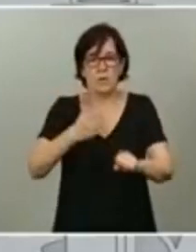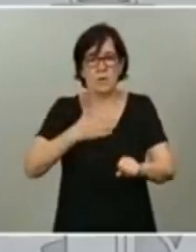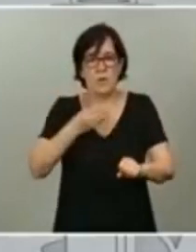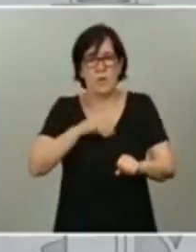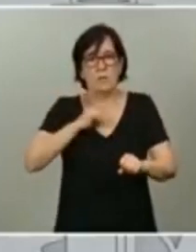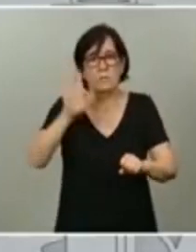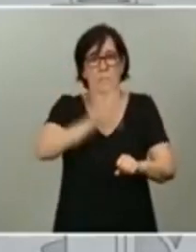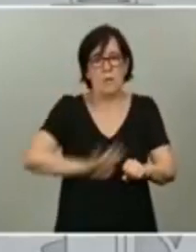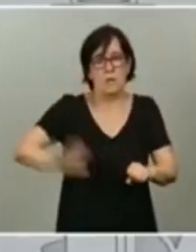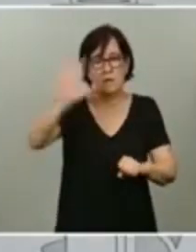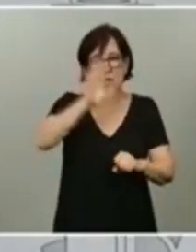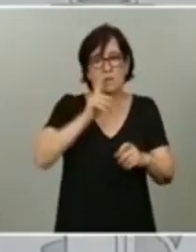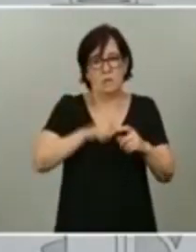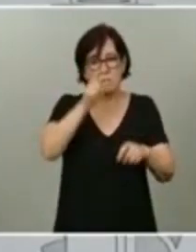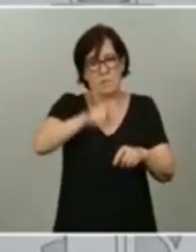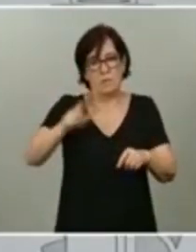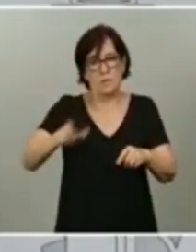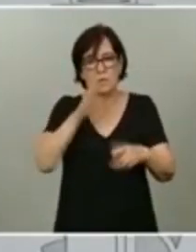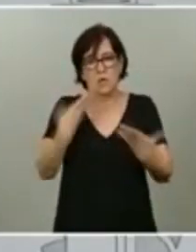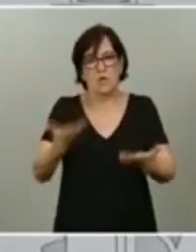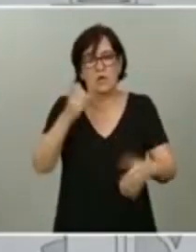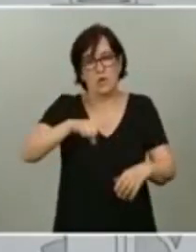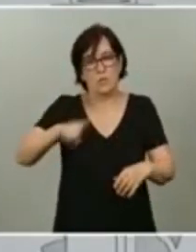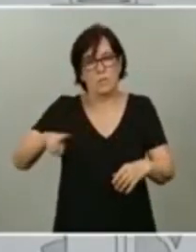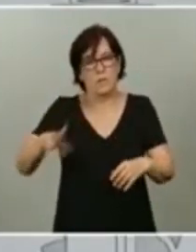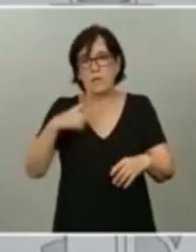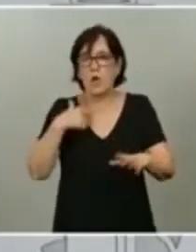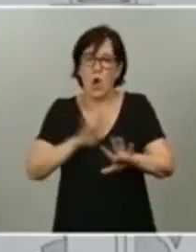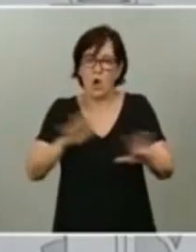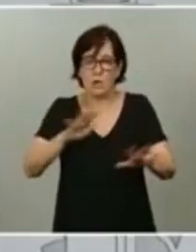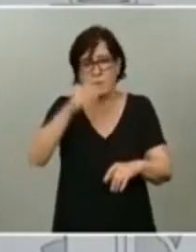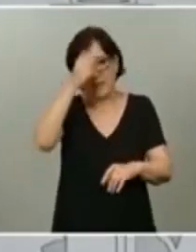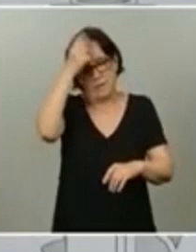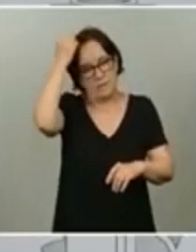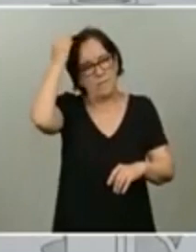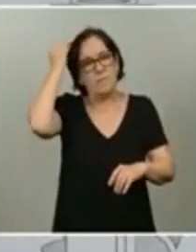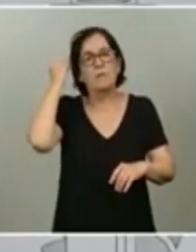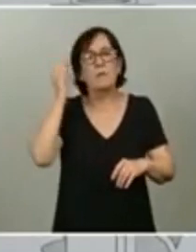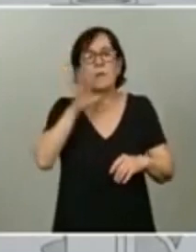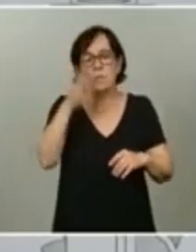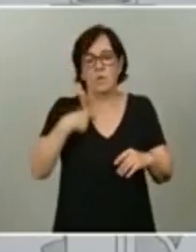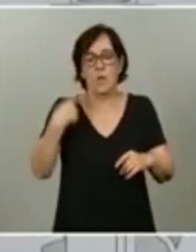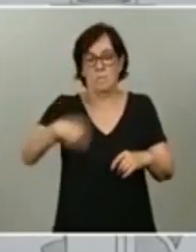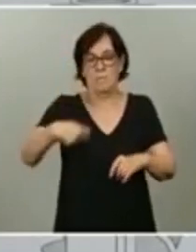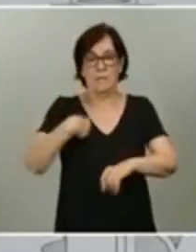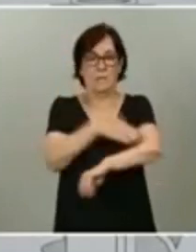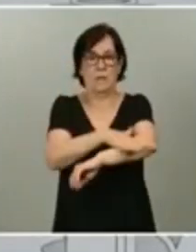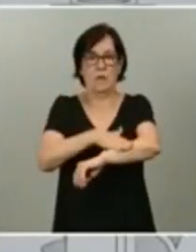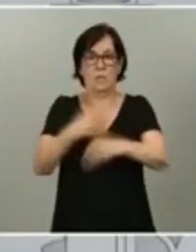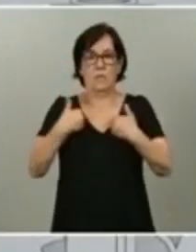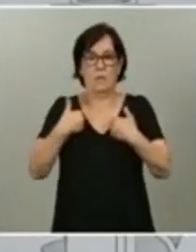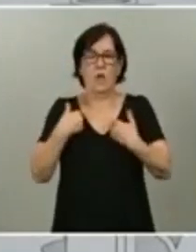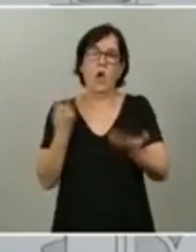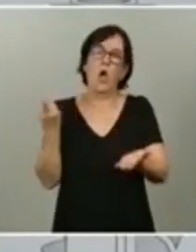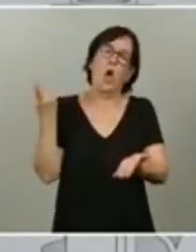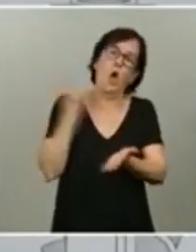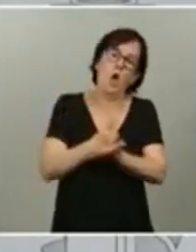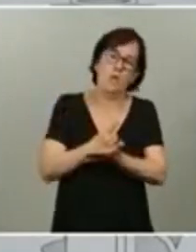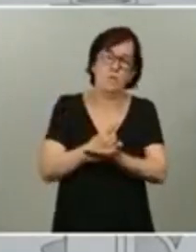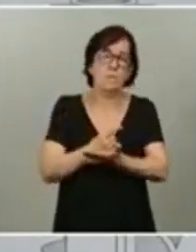de ciudadanos en estos meses tan terribles. Por eso, como presidente del Gobierno, quiero volver a dar las gracias.